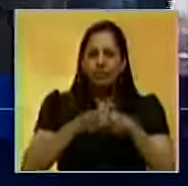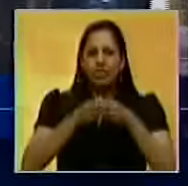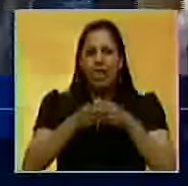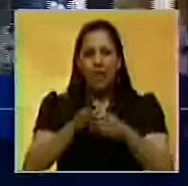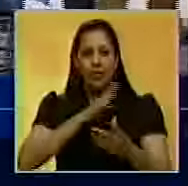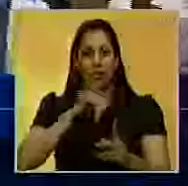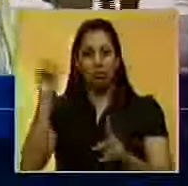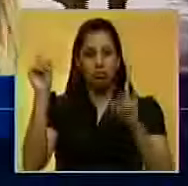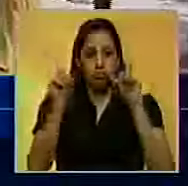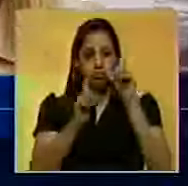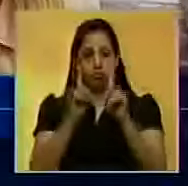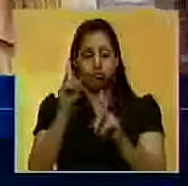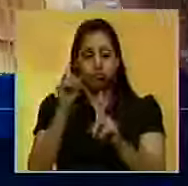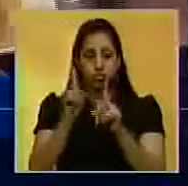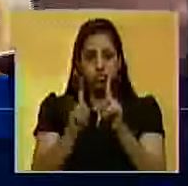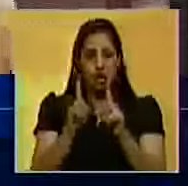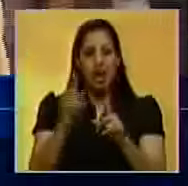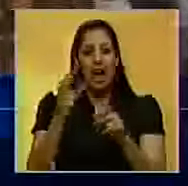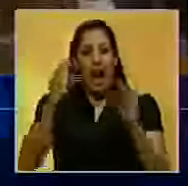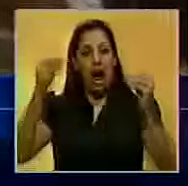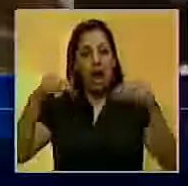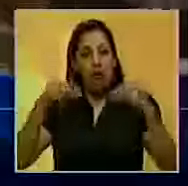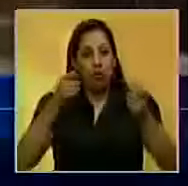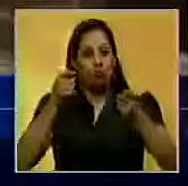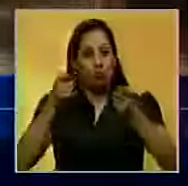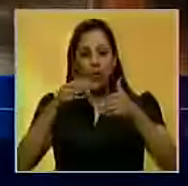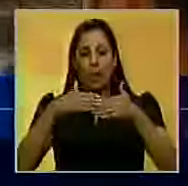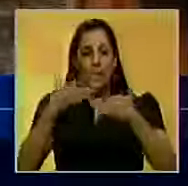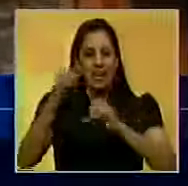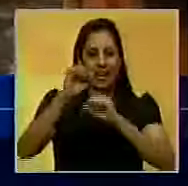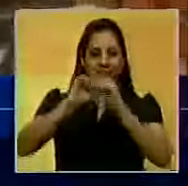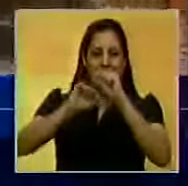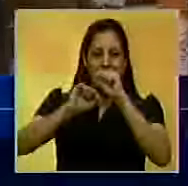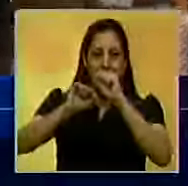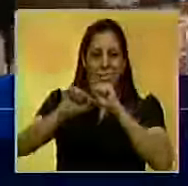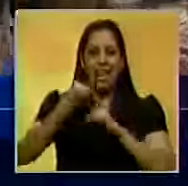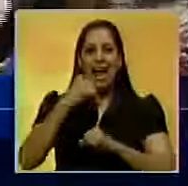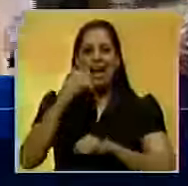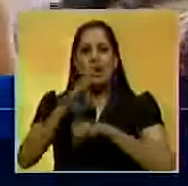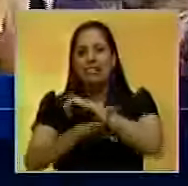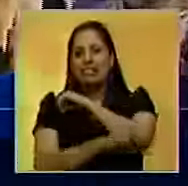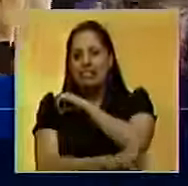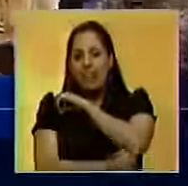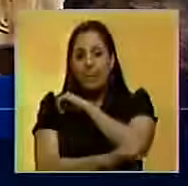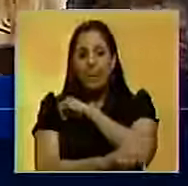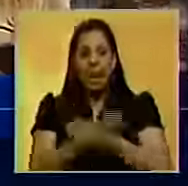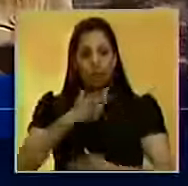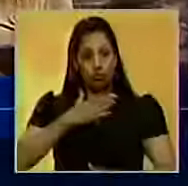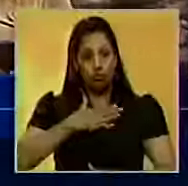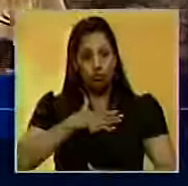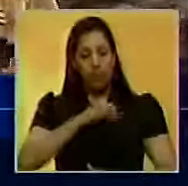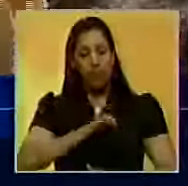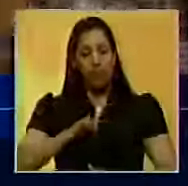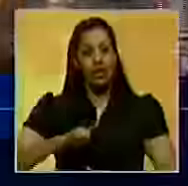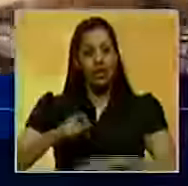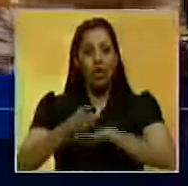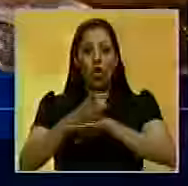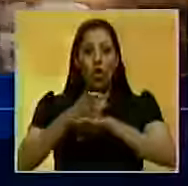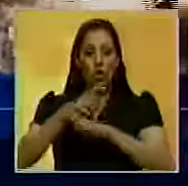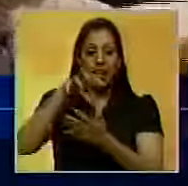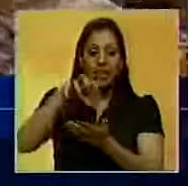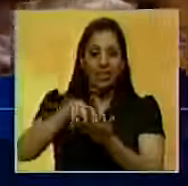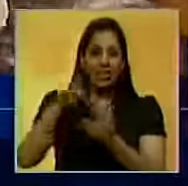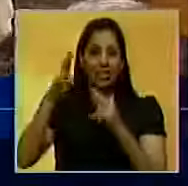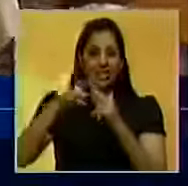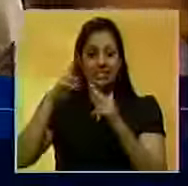están justamente acordando las medidas para evitar irregularidades. particularmente el gobernador del estado